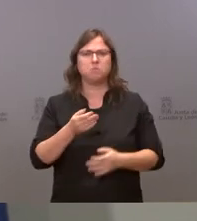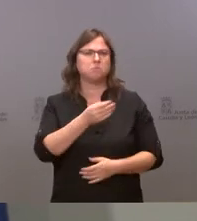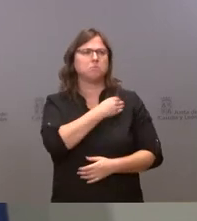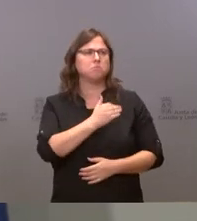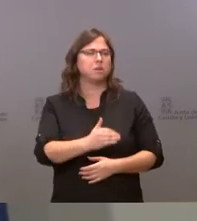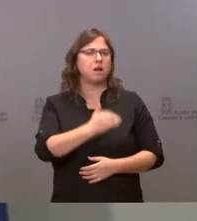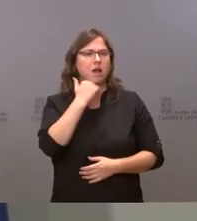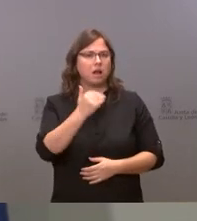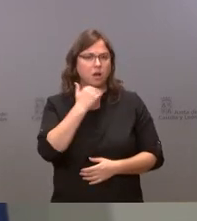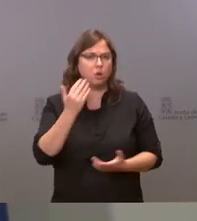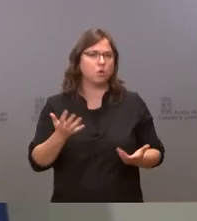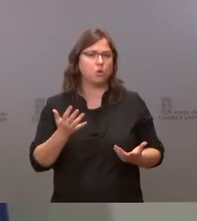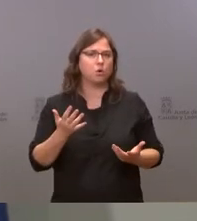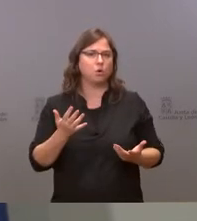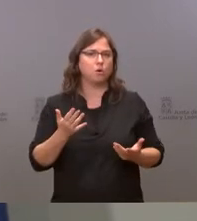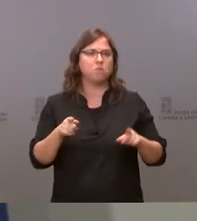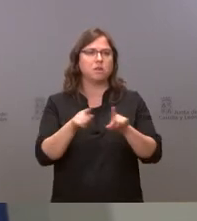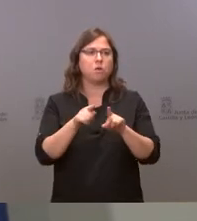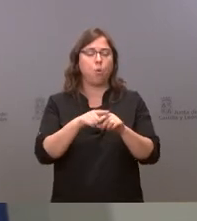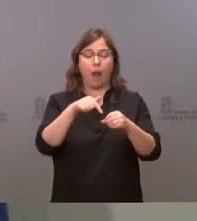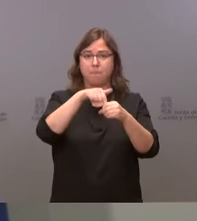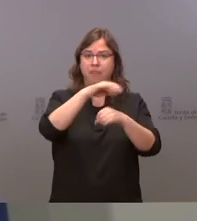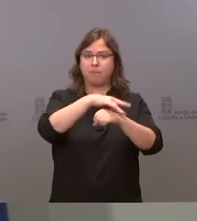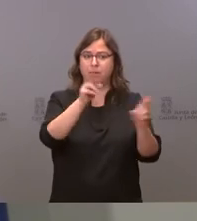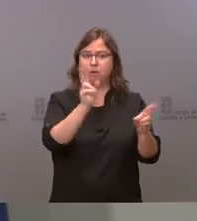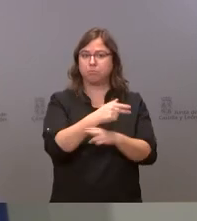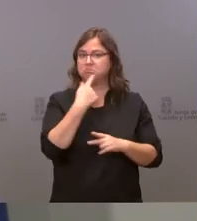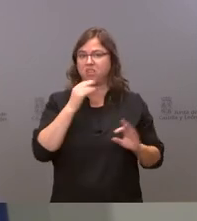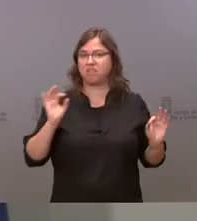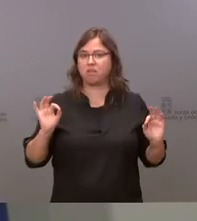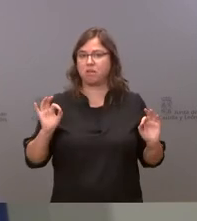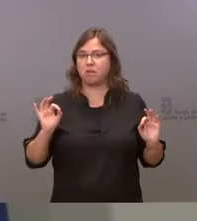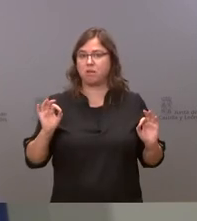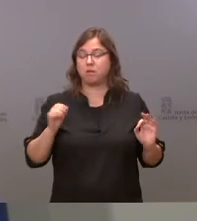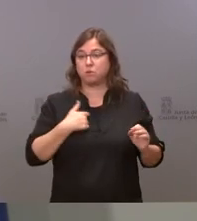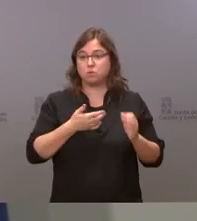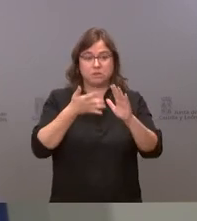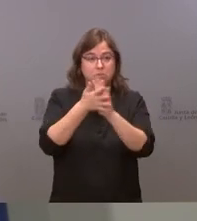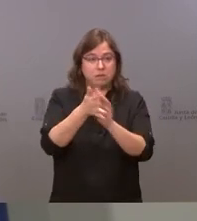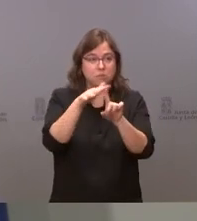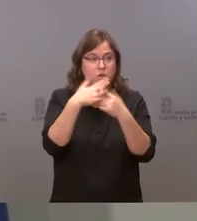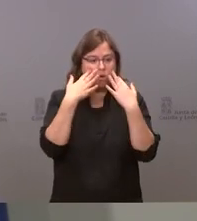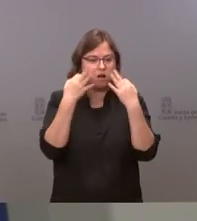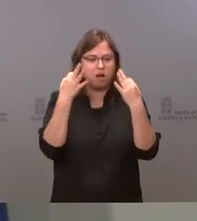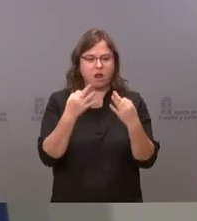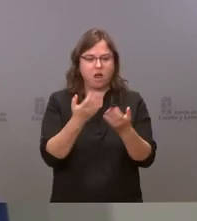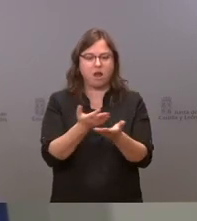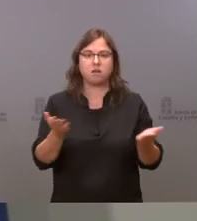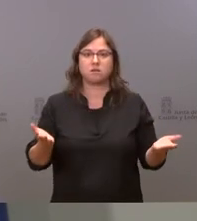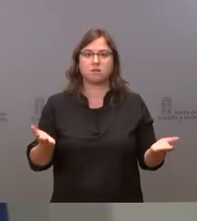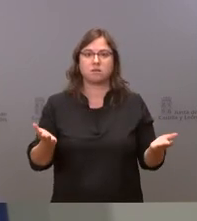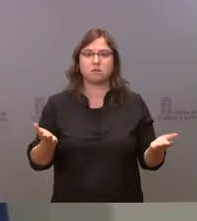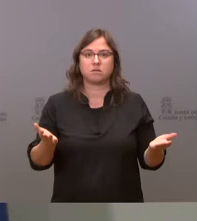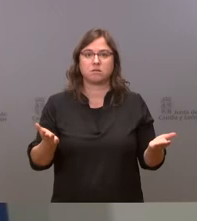la eliminación de ninguna plaza lo que estamos planteando es la realidad de nuestra